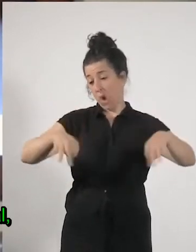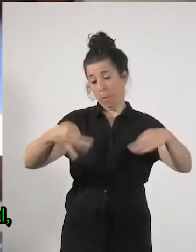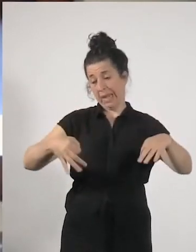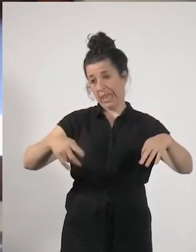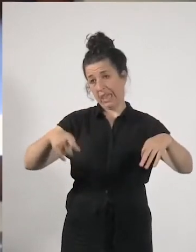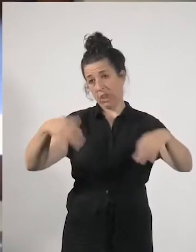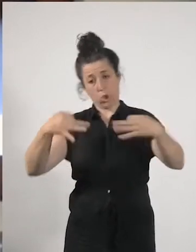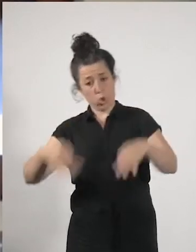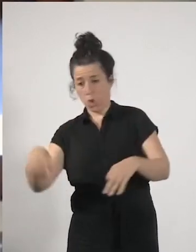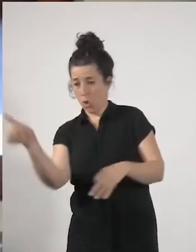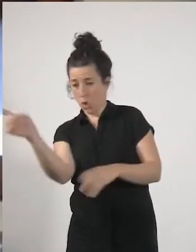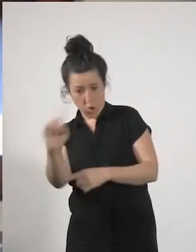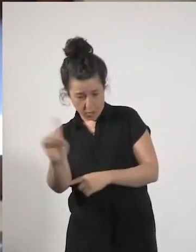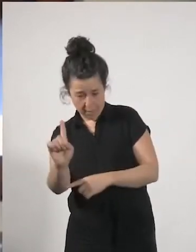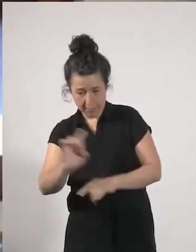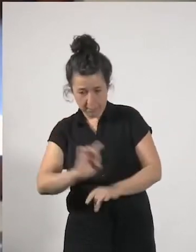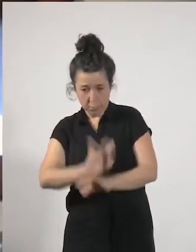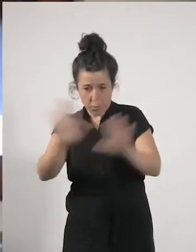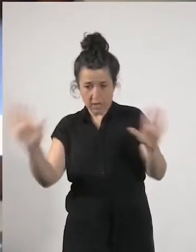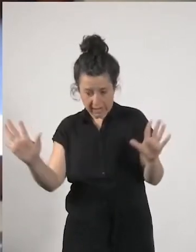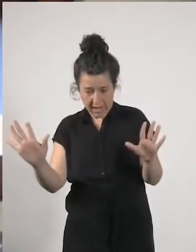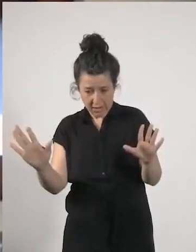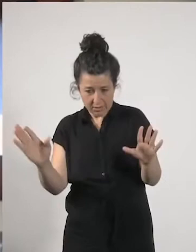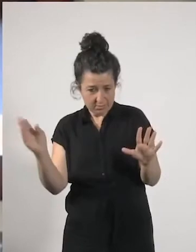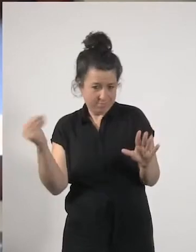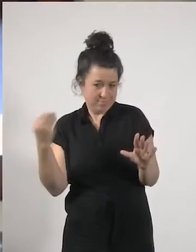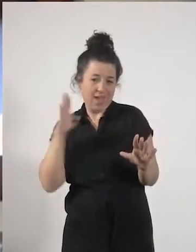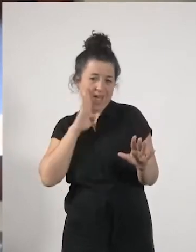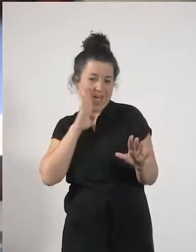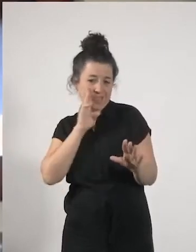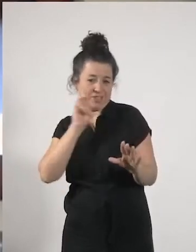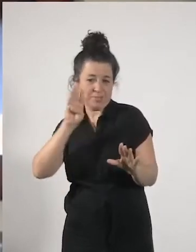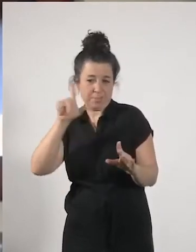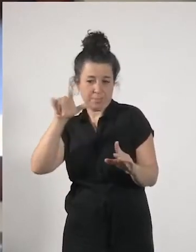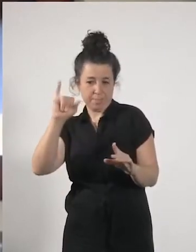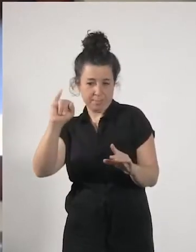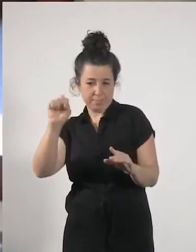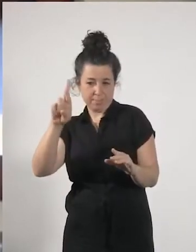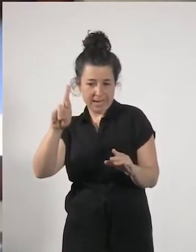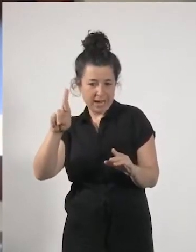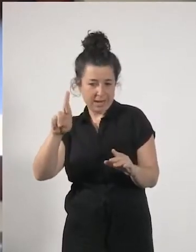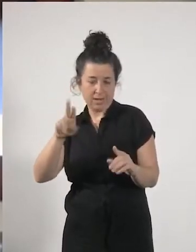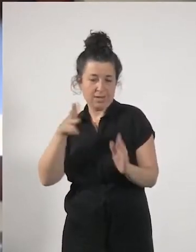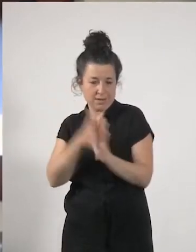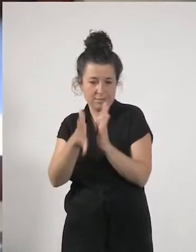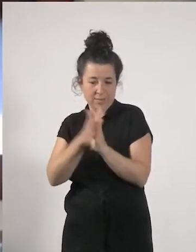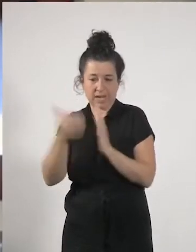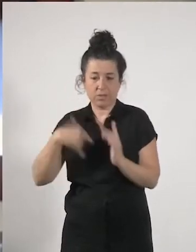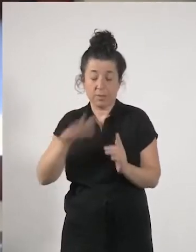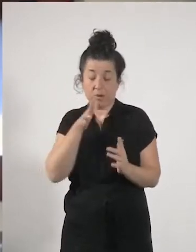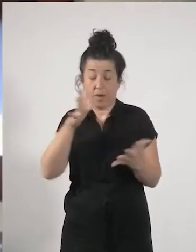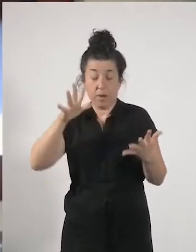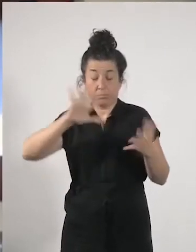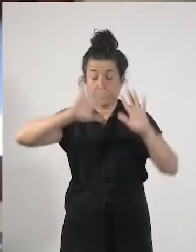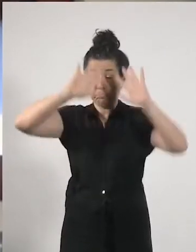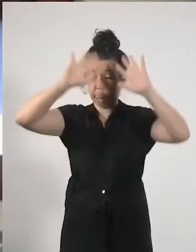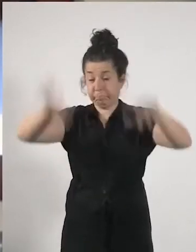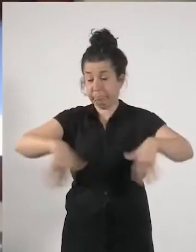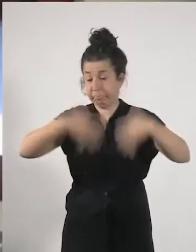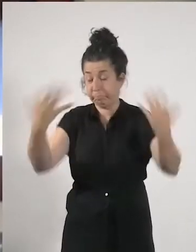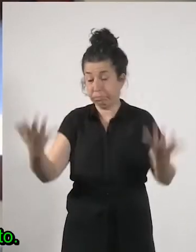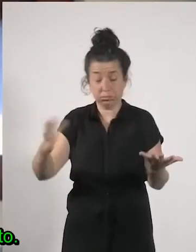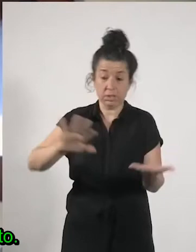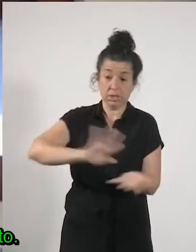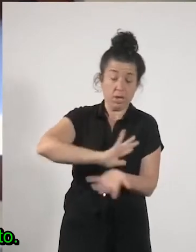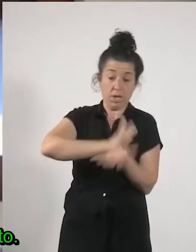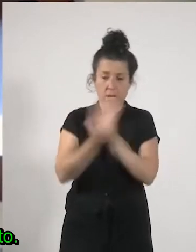supuesto como como has explicado Tilar pero ahora es hecatombe yo me cuestiono todo lo que se ha